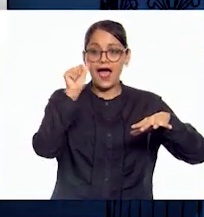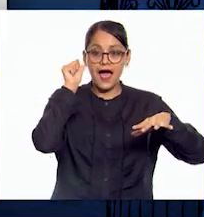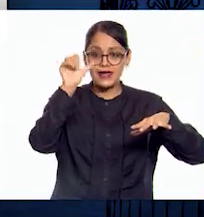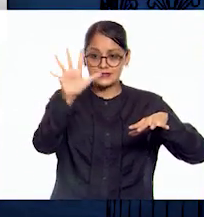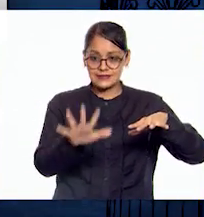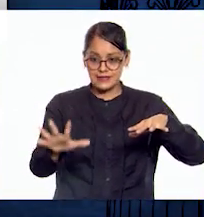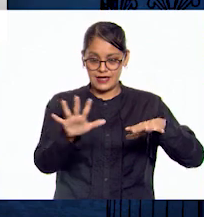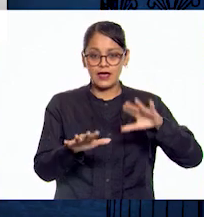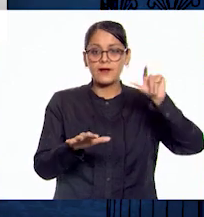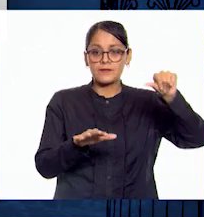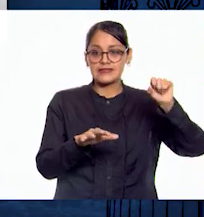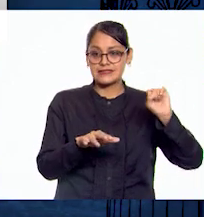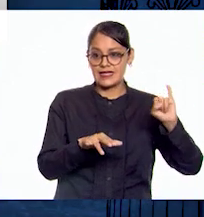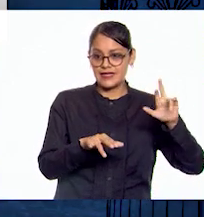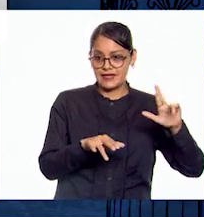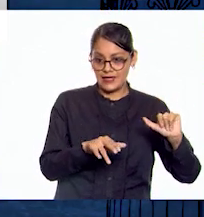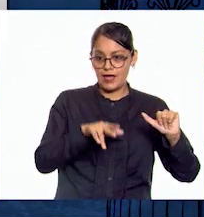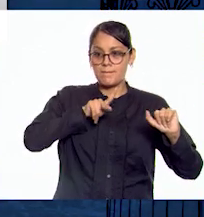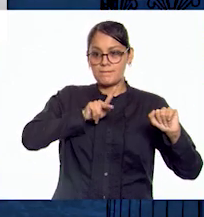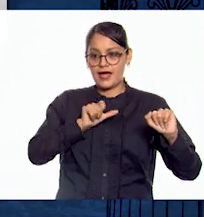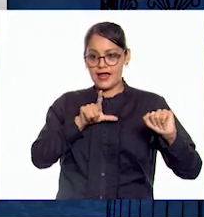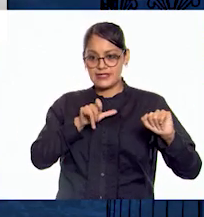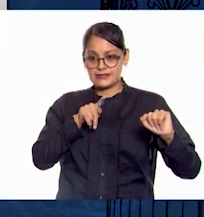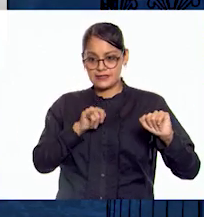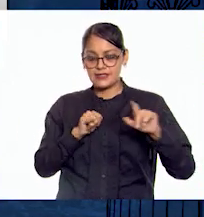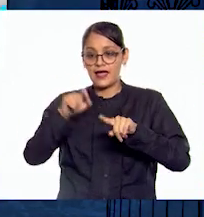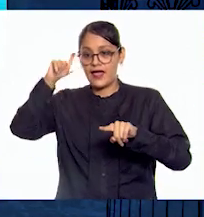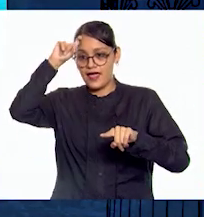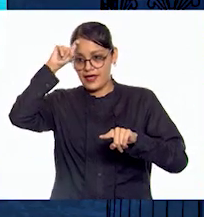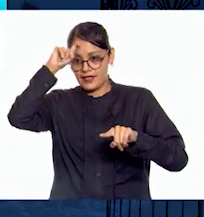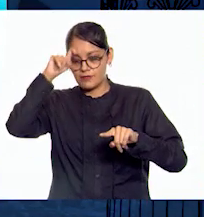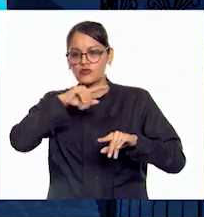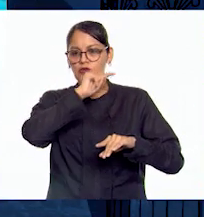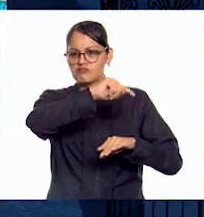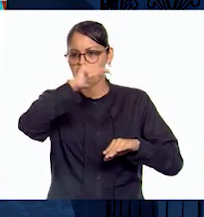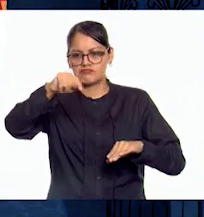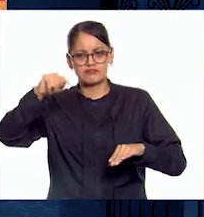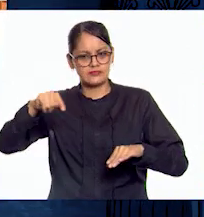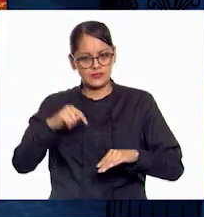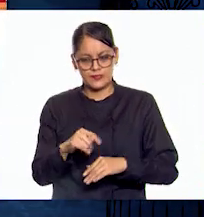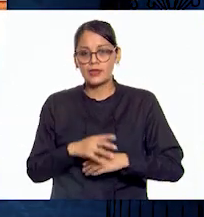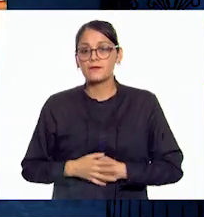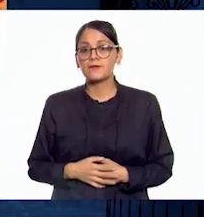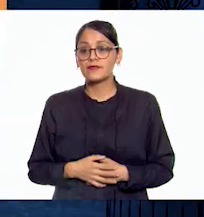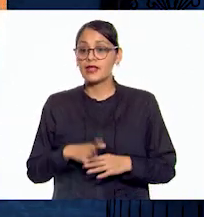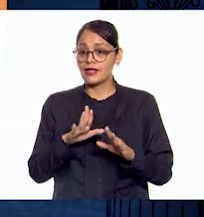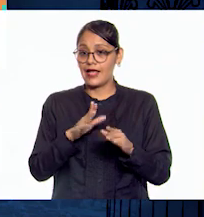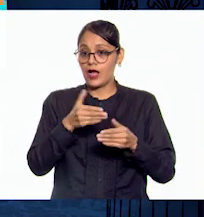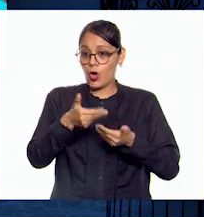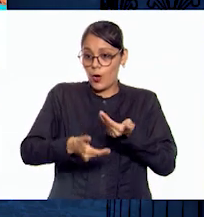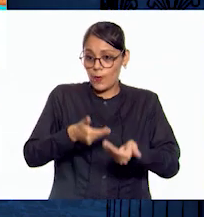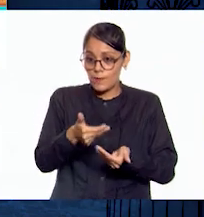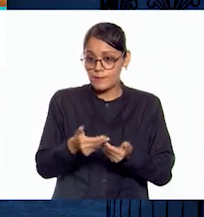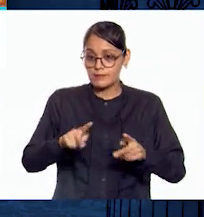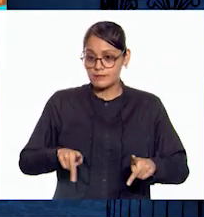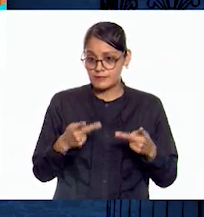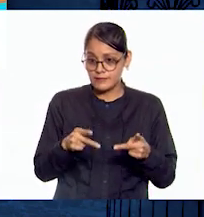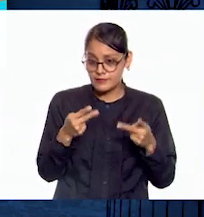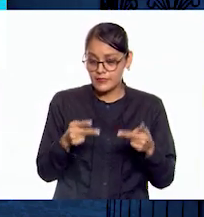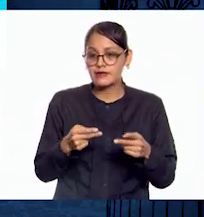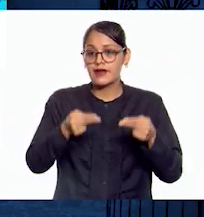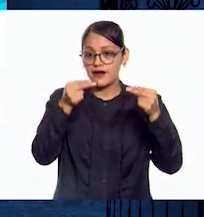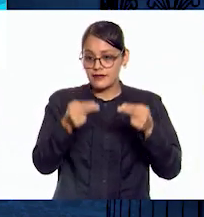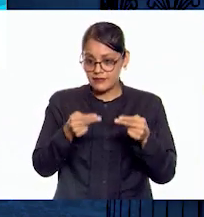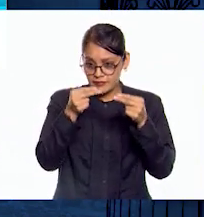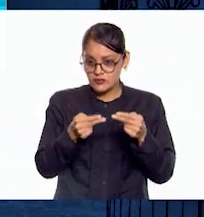Palestina, Egipto y las islas del Mediterráneo Oriental. El desarrollo del comercio, la navegación y la